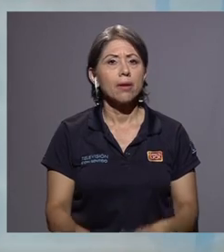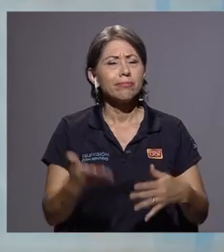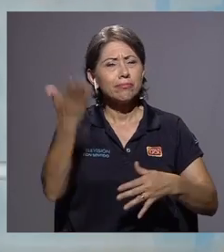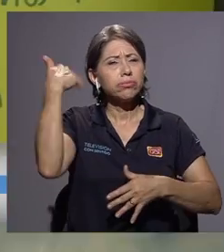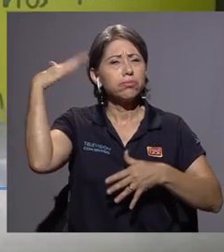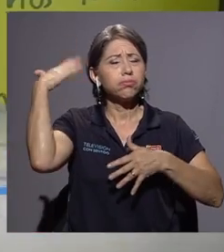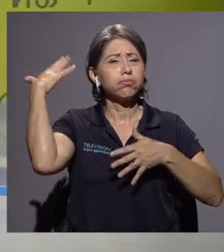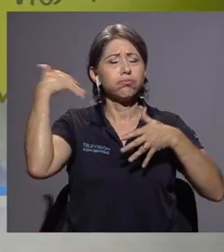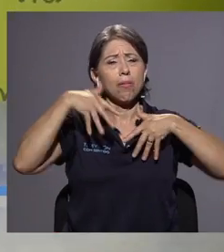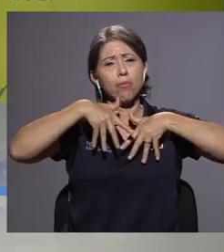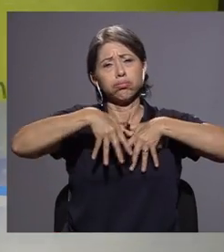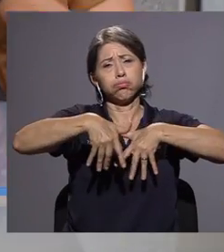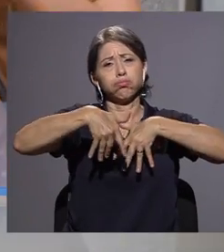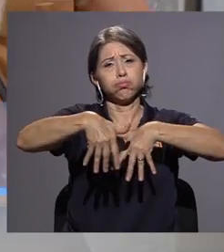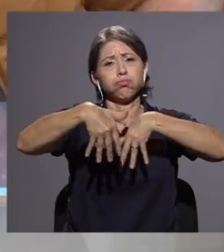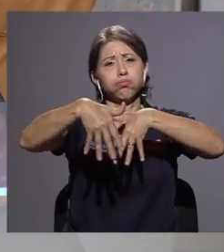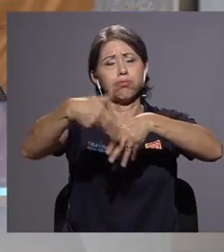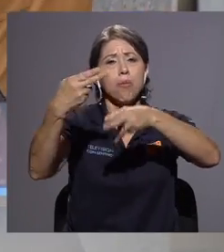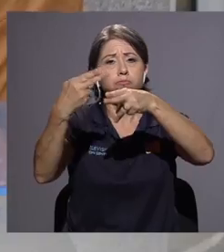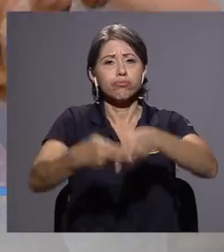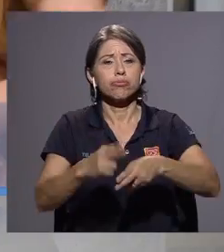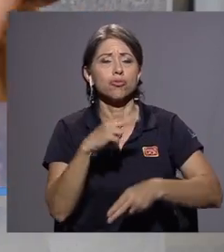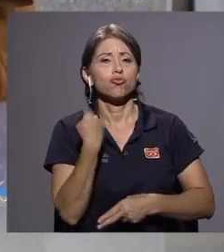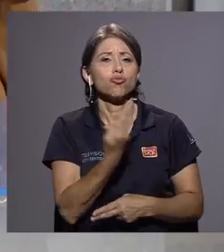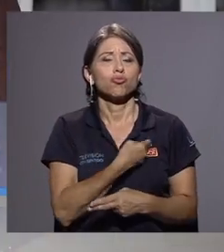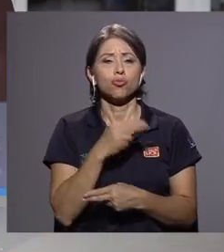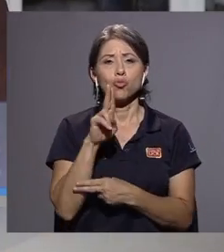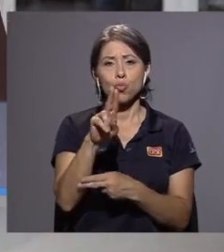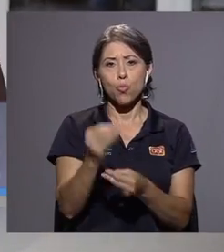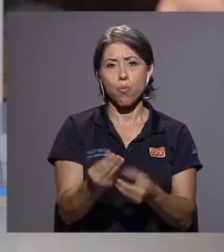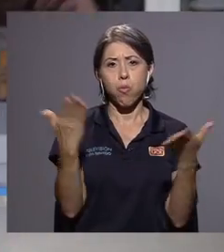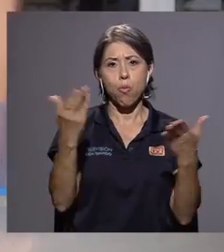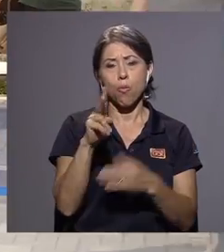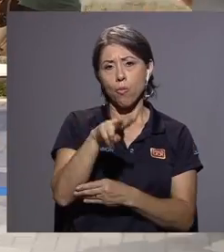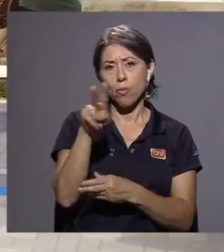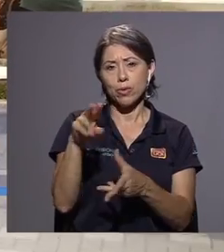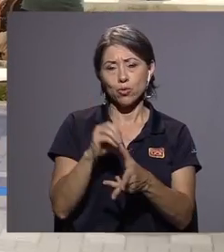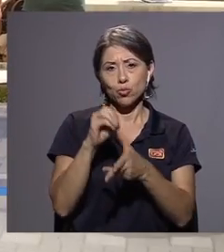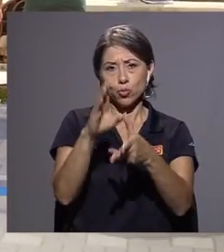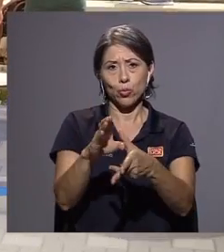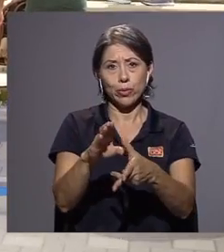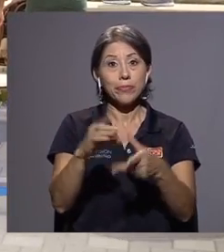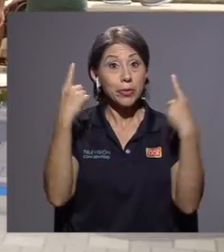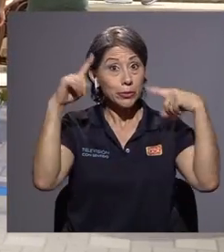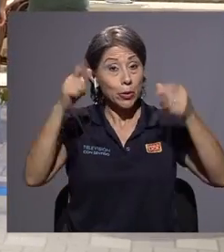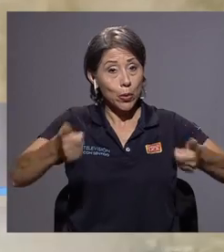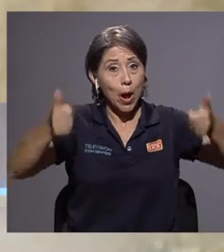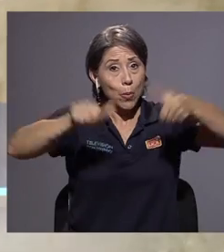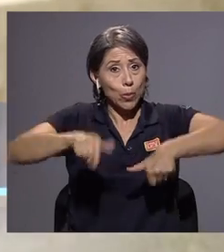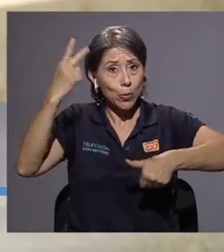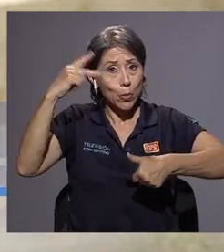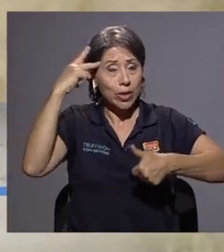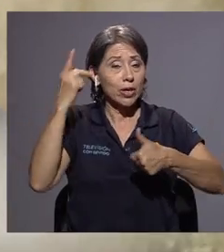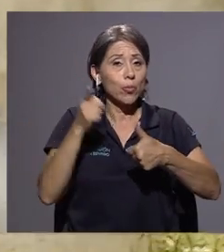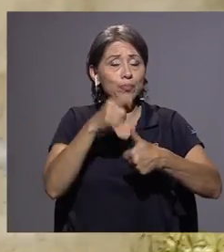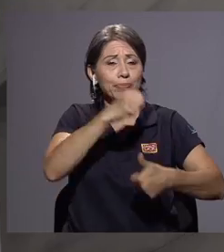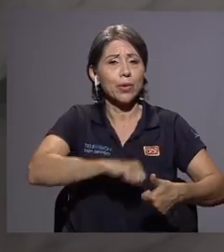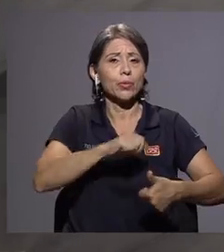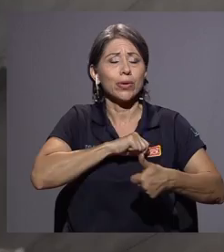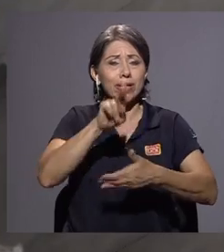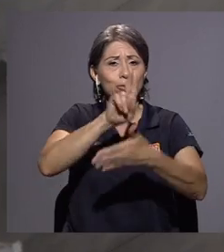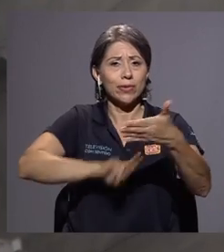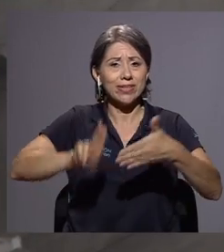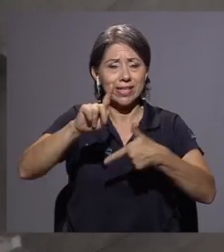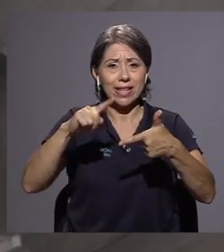Luego de la multitudinaria marcha Somos U Públicas, realizada el 22 de octubre, se logró un acuerdo político entre las autoridades